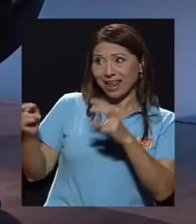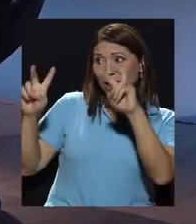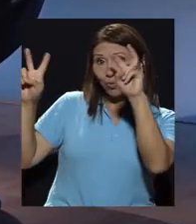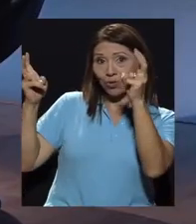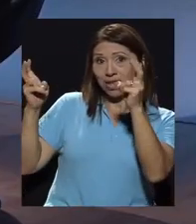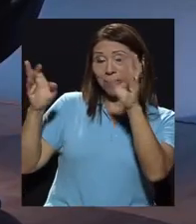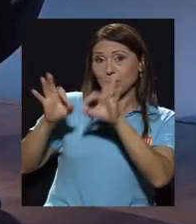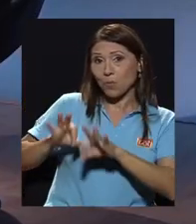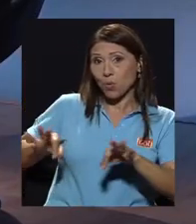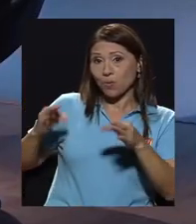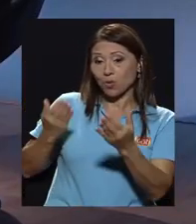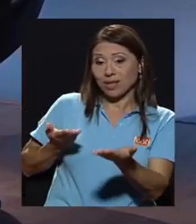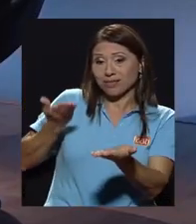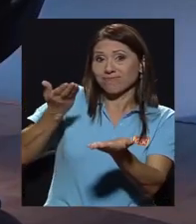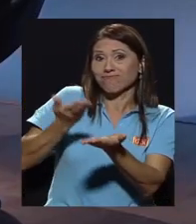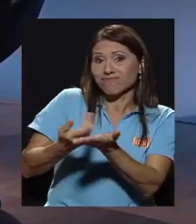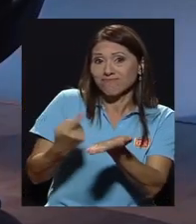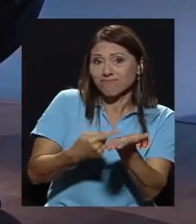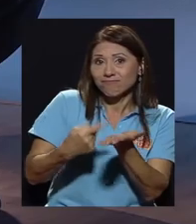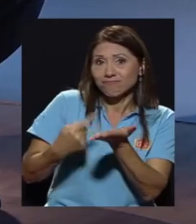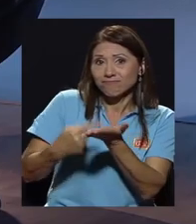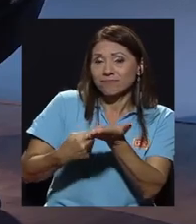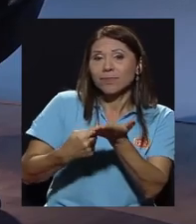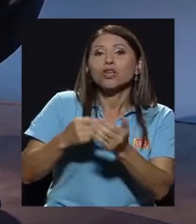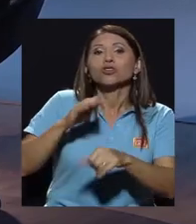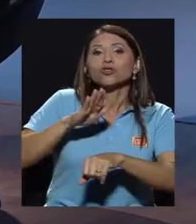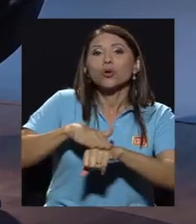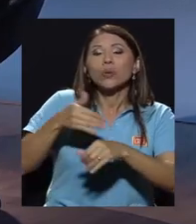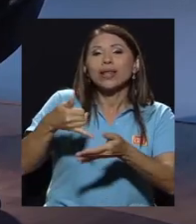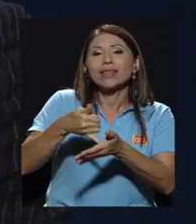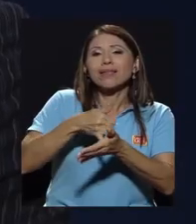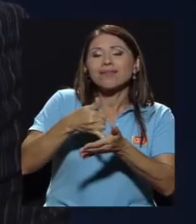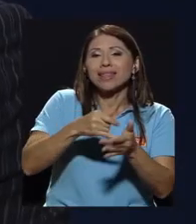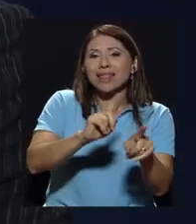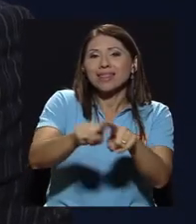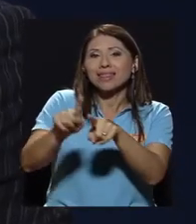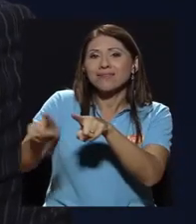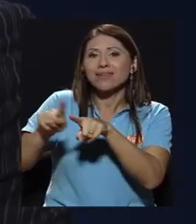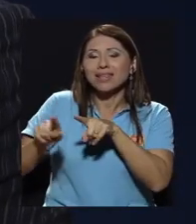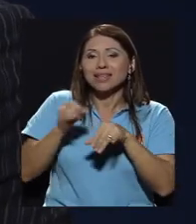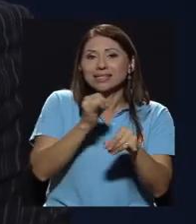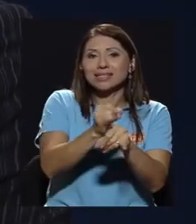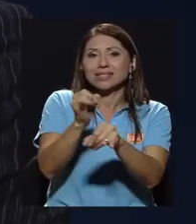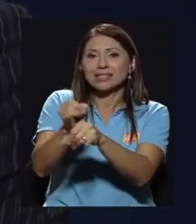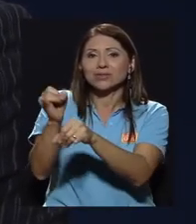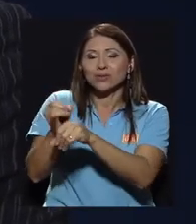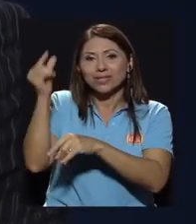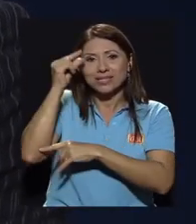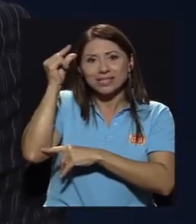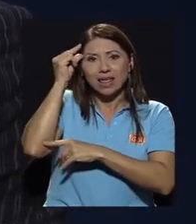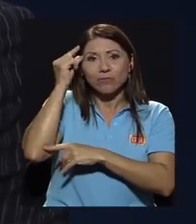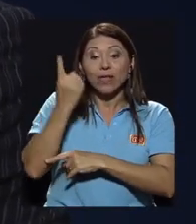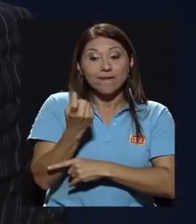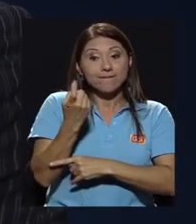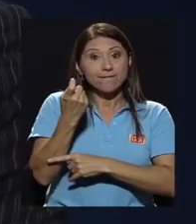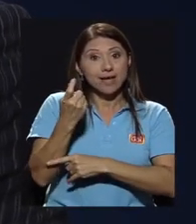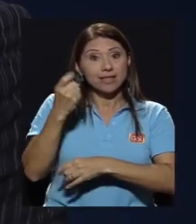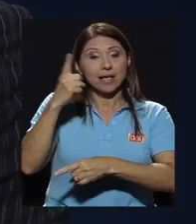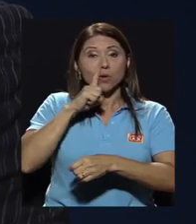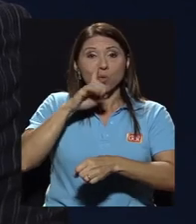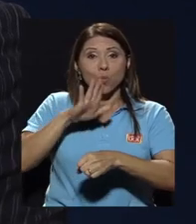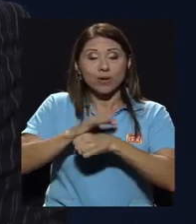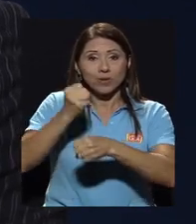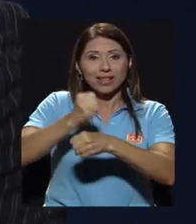mesa un tema muy valioso que tiene que ver sobre la debilidad que podemos encontrar en diferentes órganos del estado y que hay una tarea por cumplir